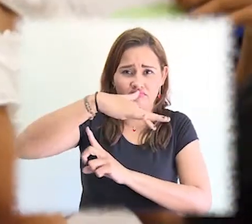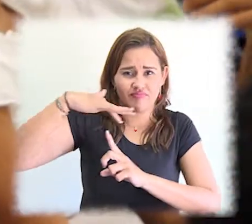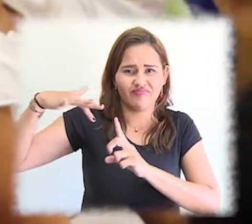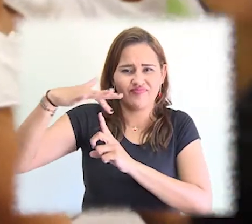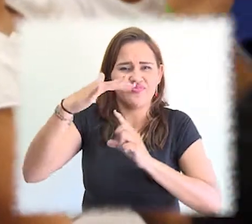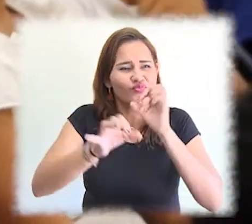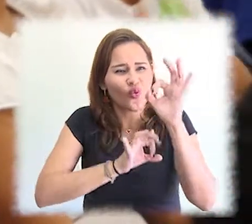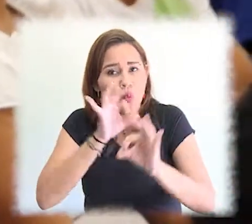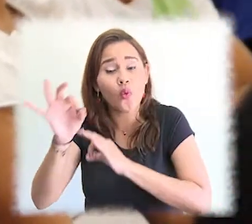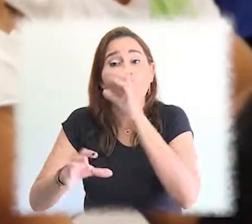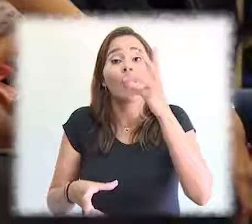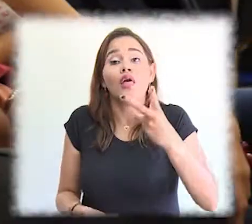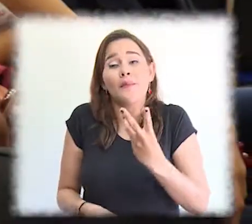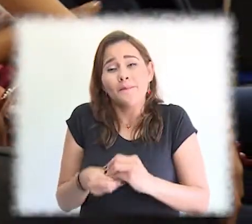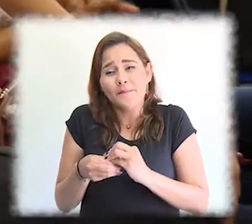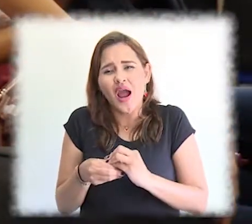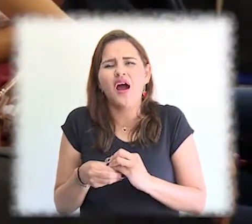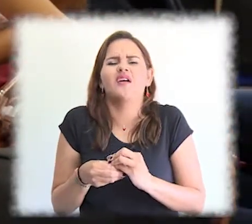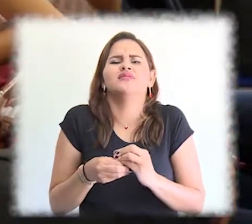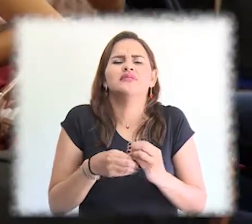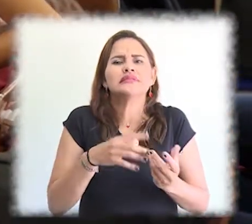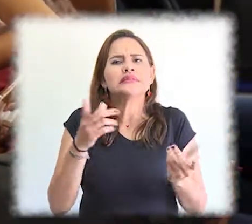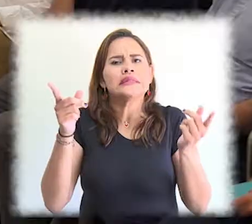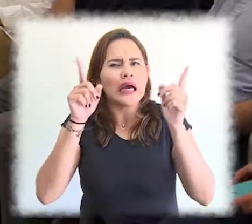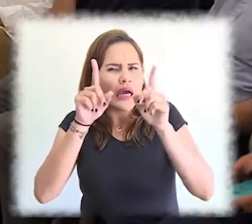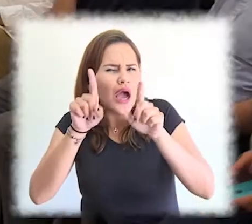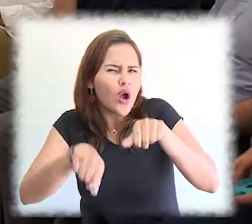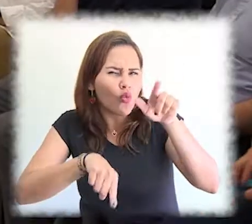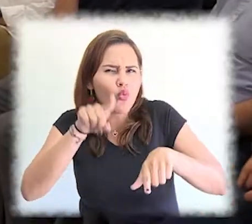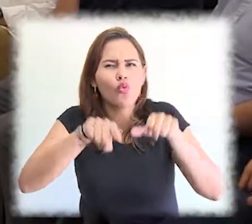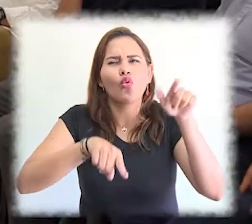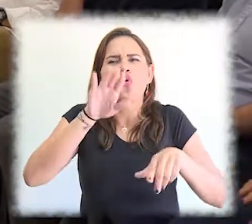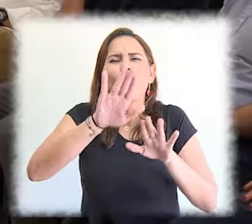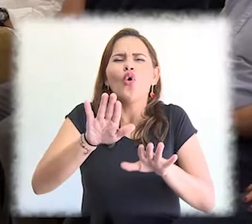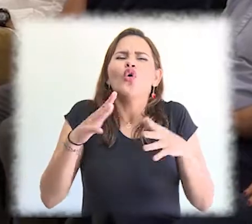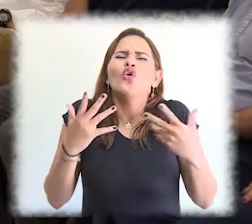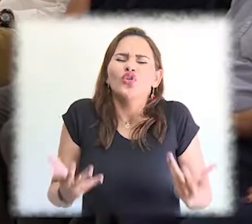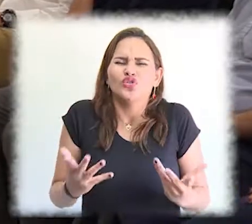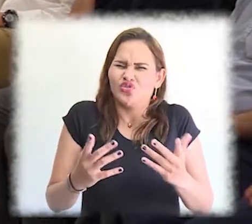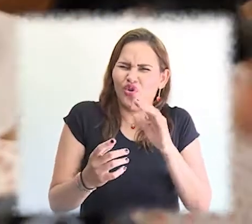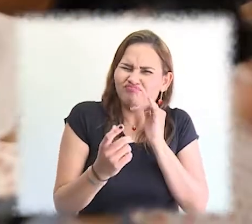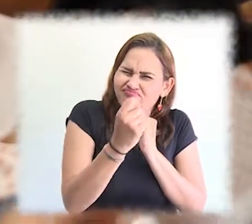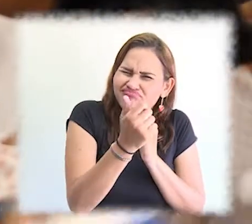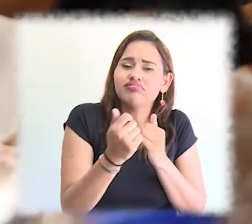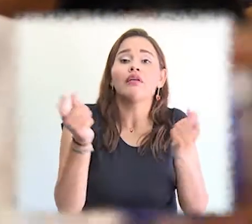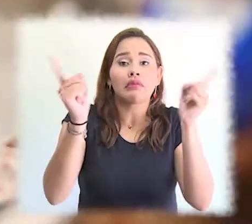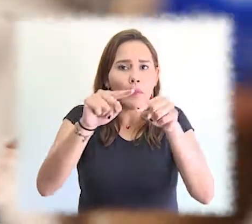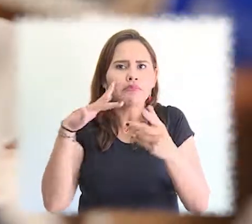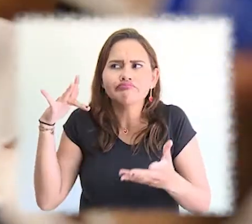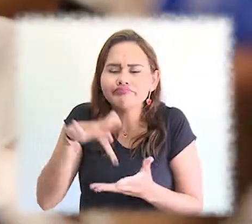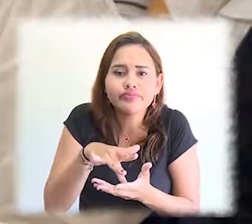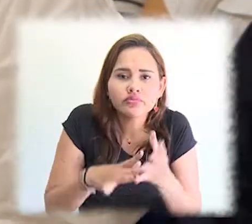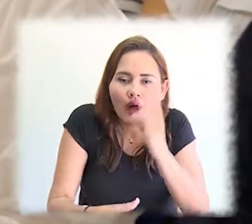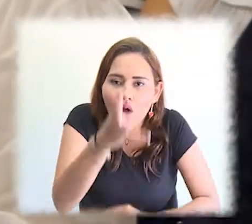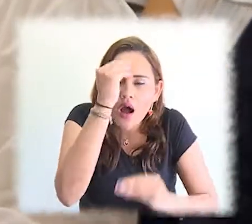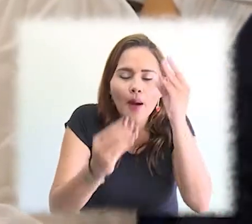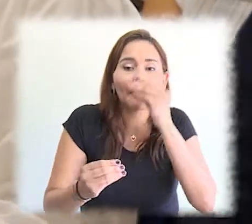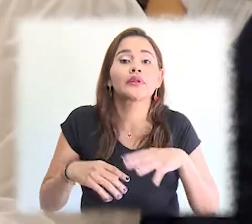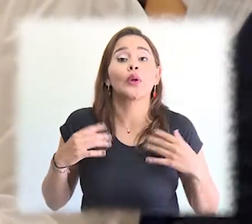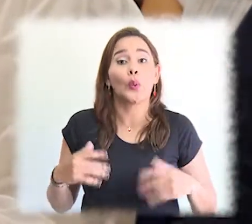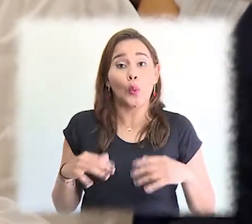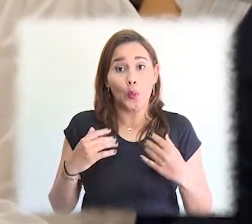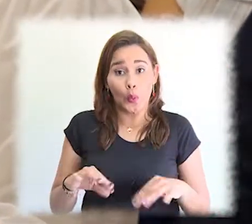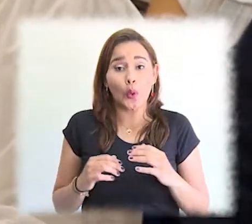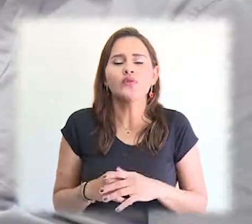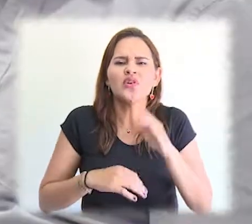Estudiantes del Programa de Economía y la Maestría en Desarrollo Territorial Sostenible de la Alma Mater disfrutaron de las 32 ponencias presentadas en el